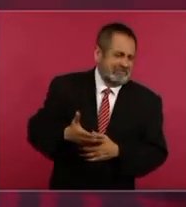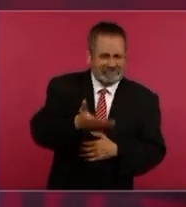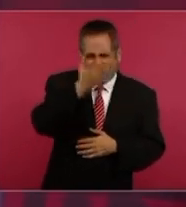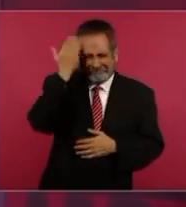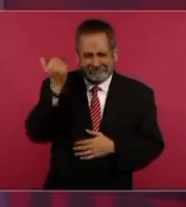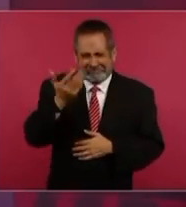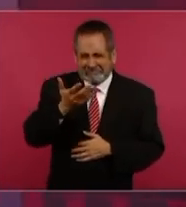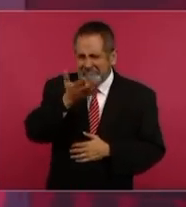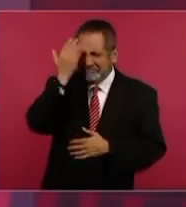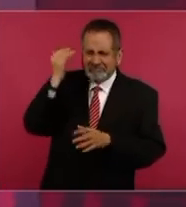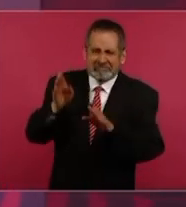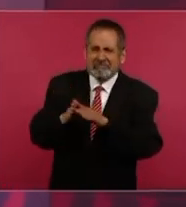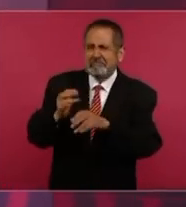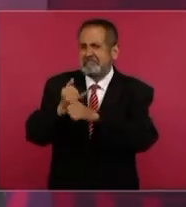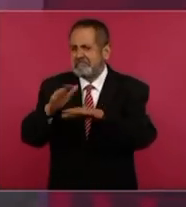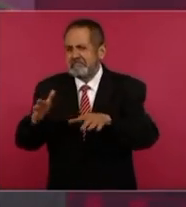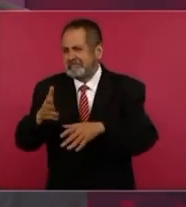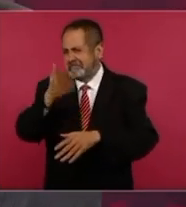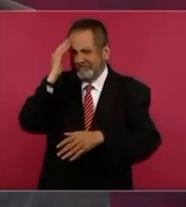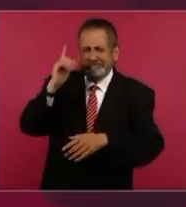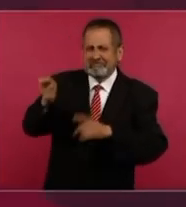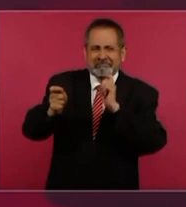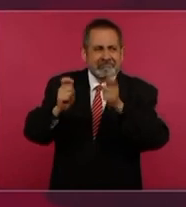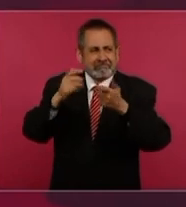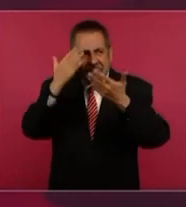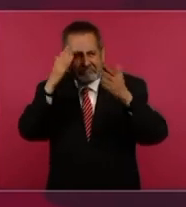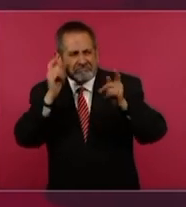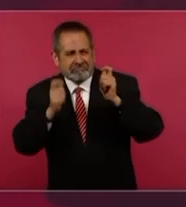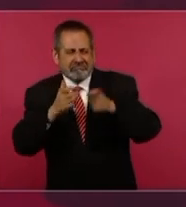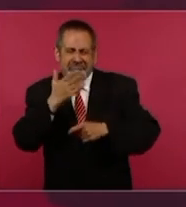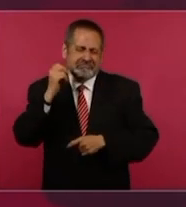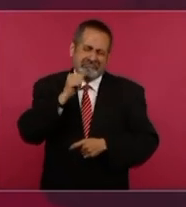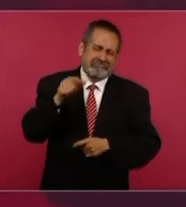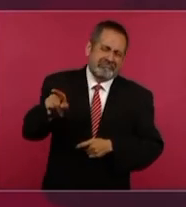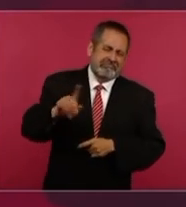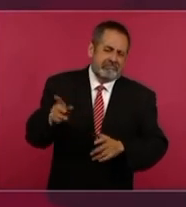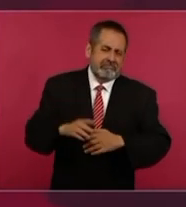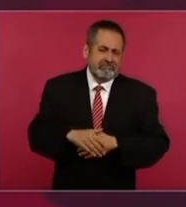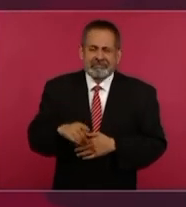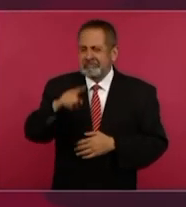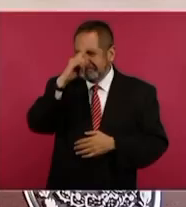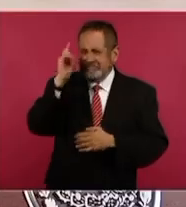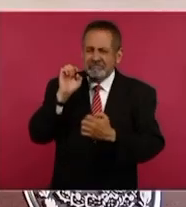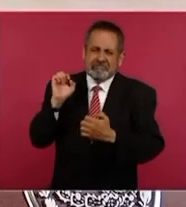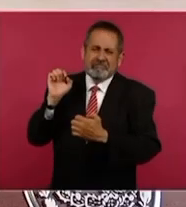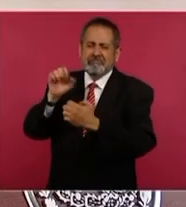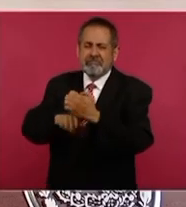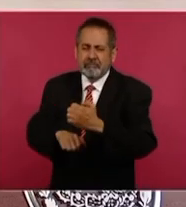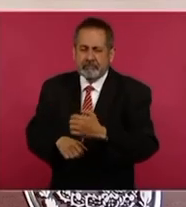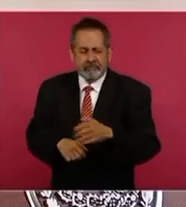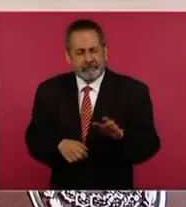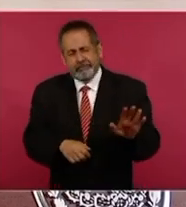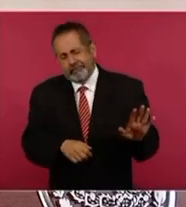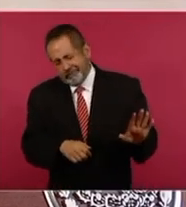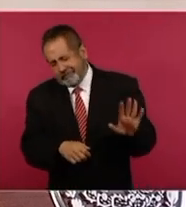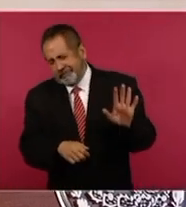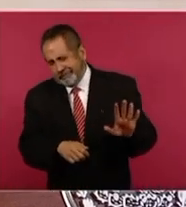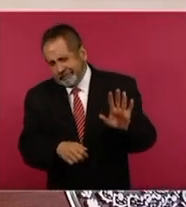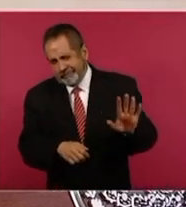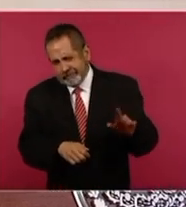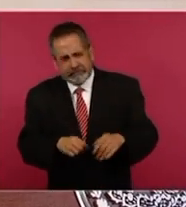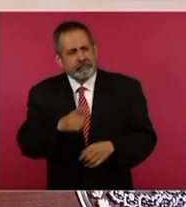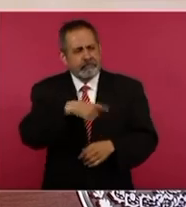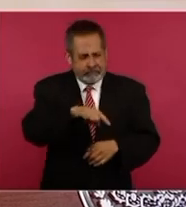el pueblo no está informado, al pueblo lo van a engañar. Sí, sí, sí, sí, lo han